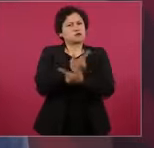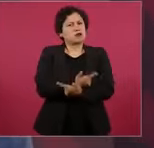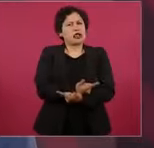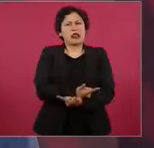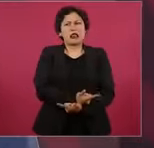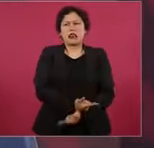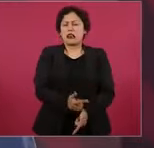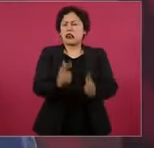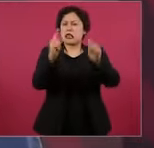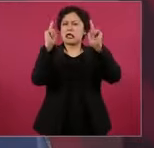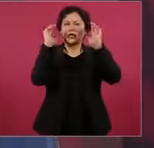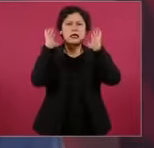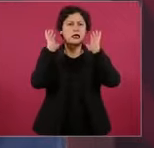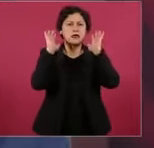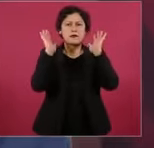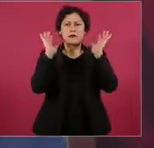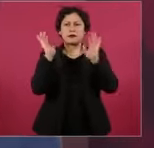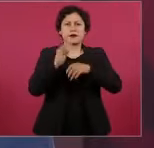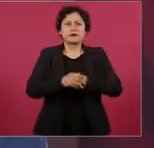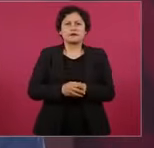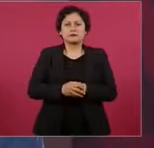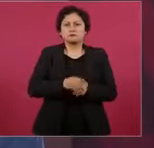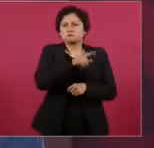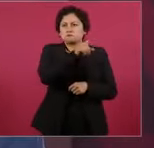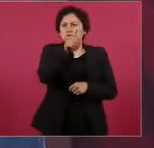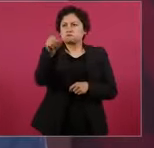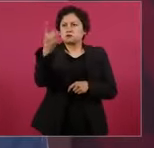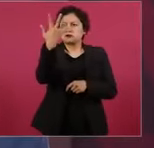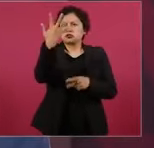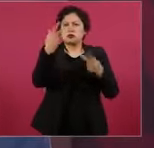consideren.